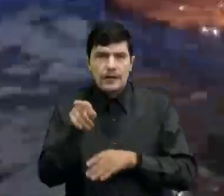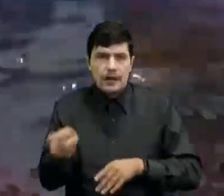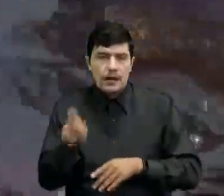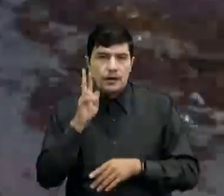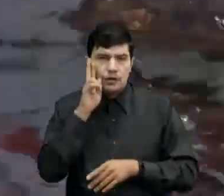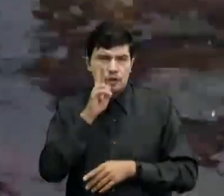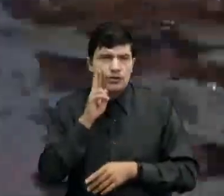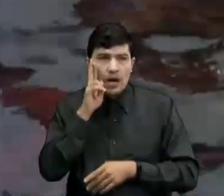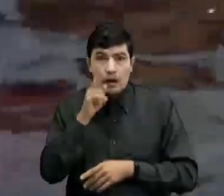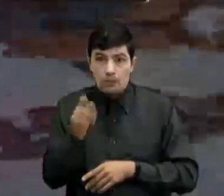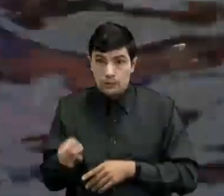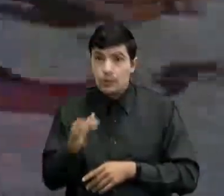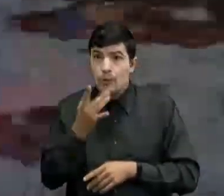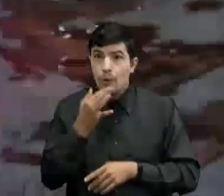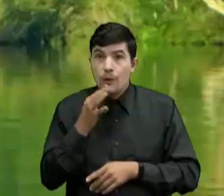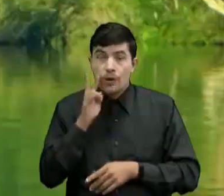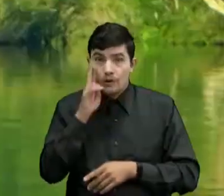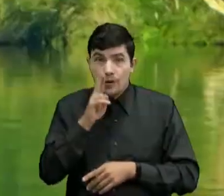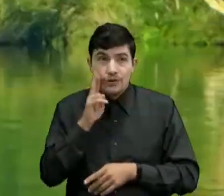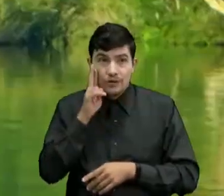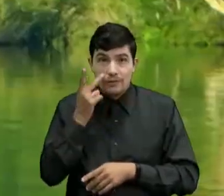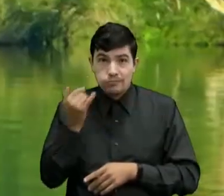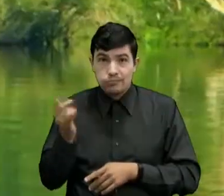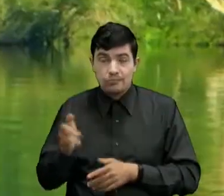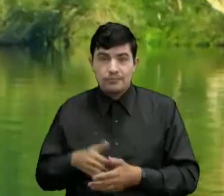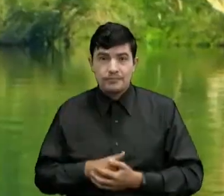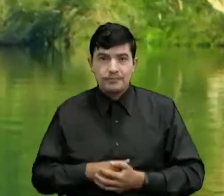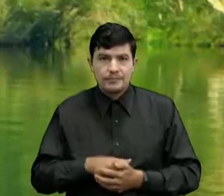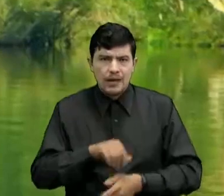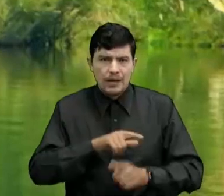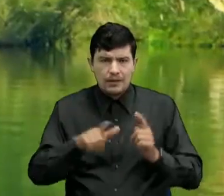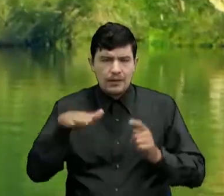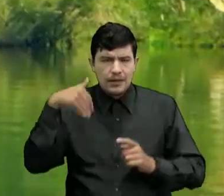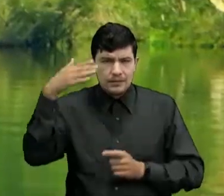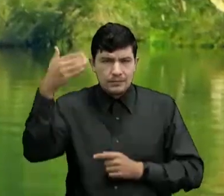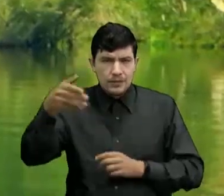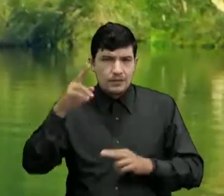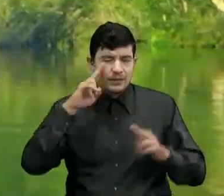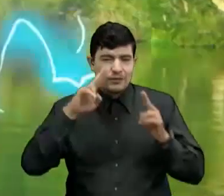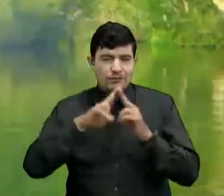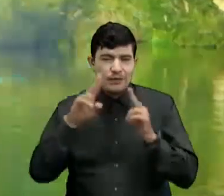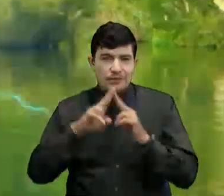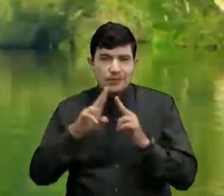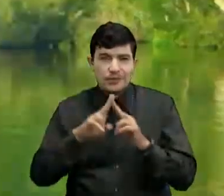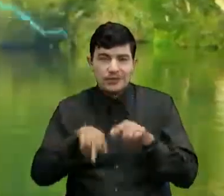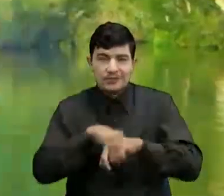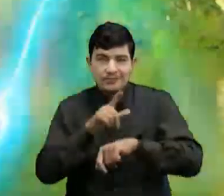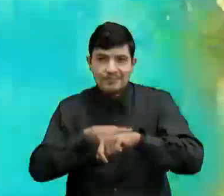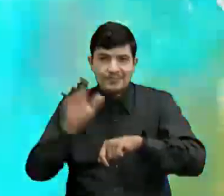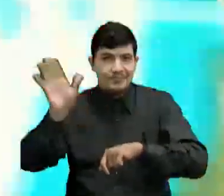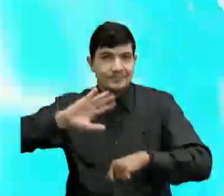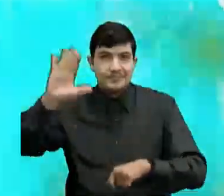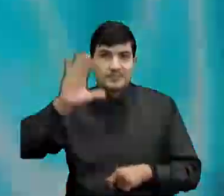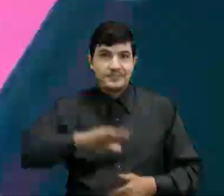lo escucharon Es de color rosado Pero bueno Nos veremos En otra época niños Hasta luego